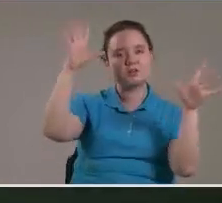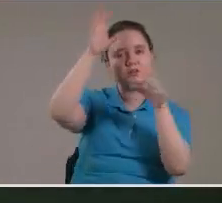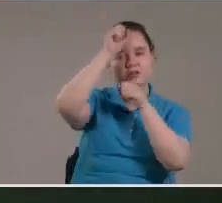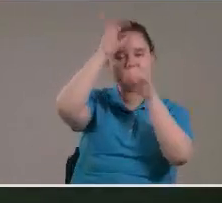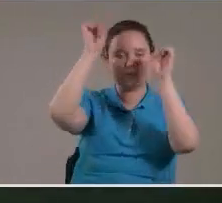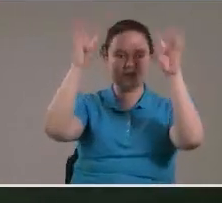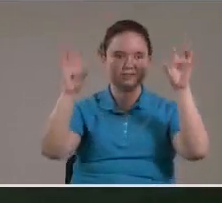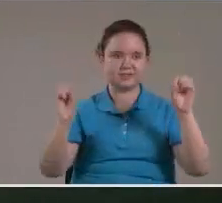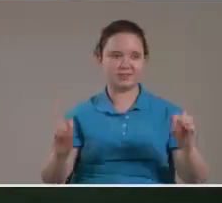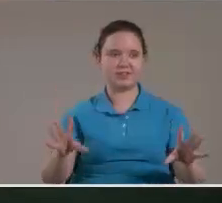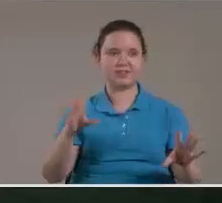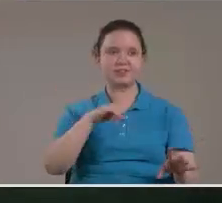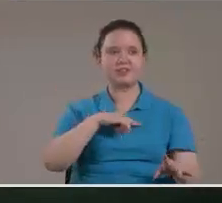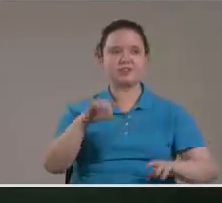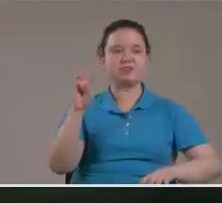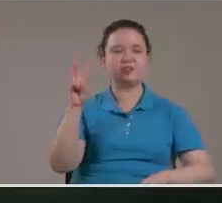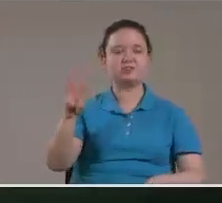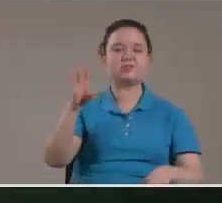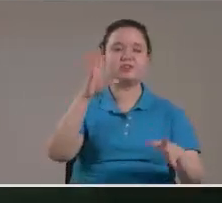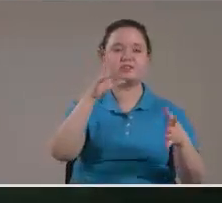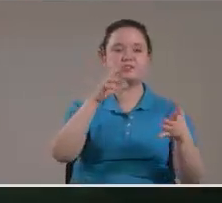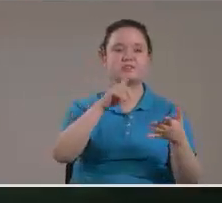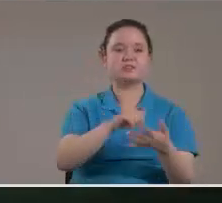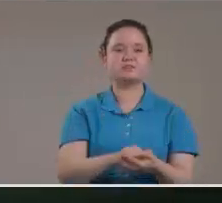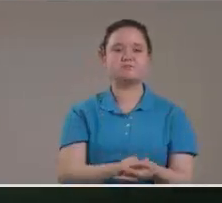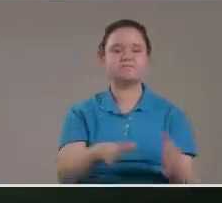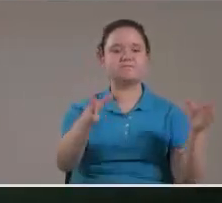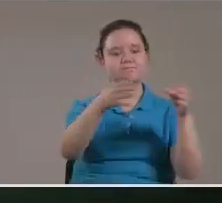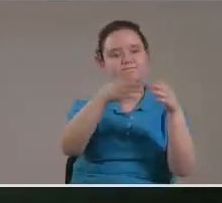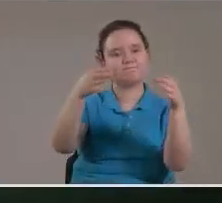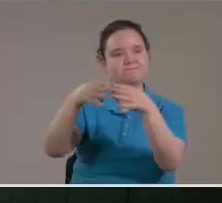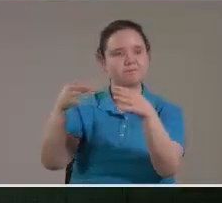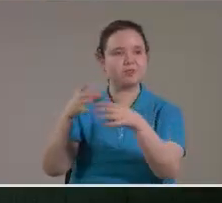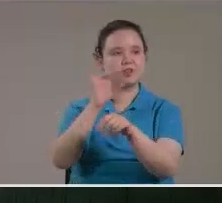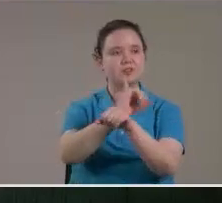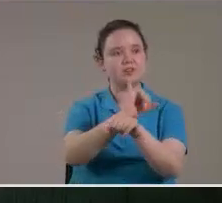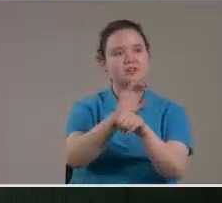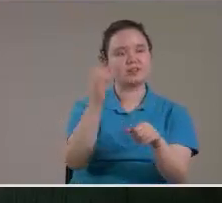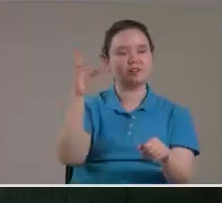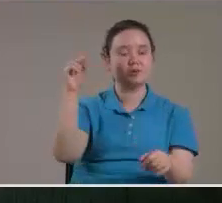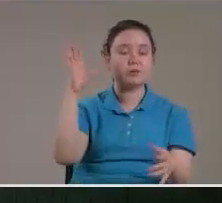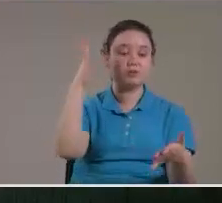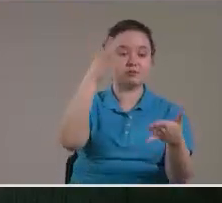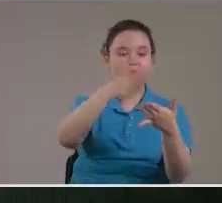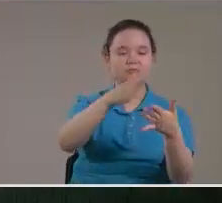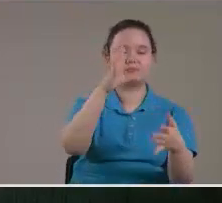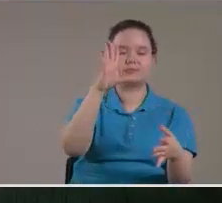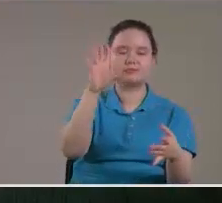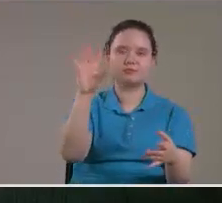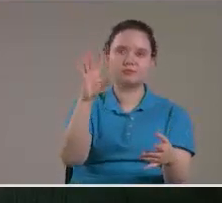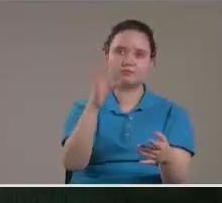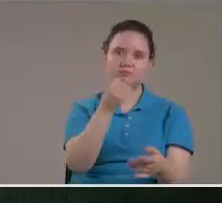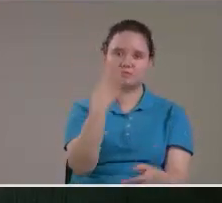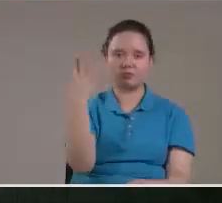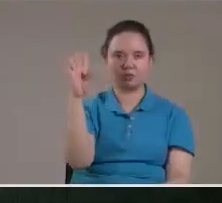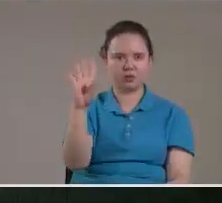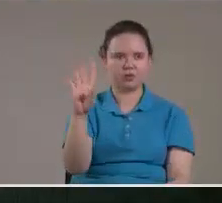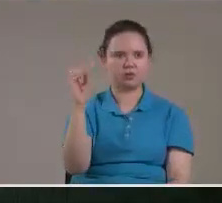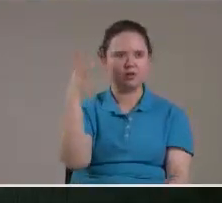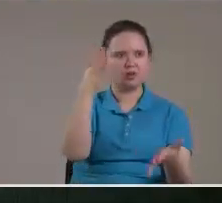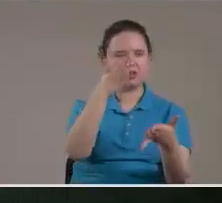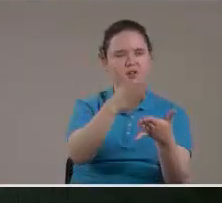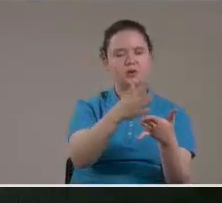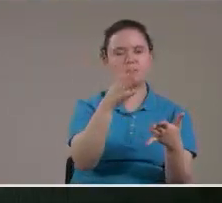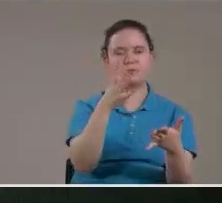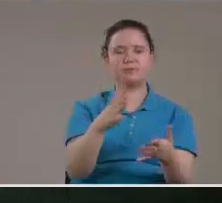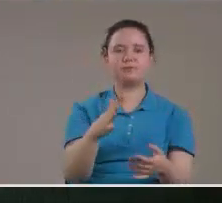estrellas Son esos Tres estadios Que le dije De la iglesia Que no alcanzó El número cuatro Que llegó Solo Al atrio El